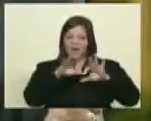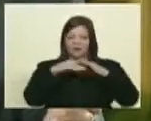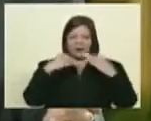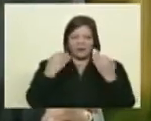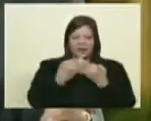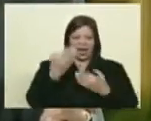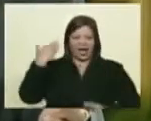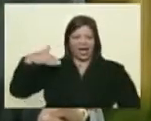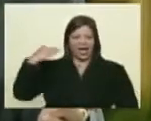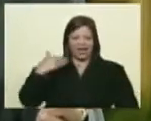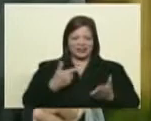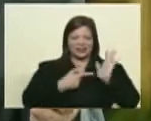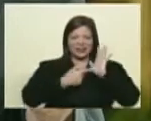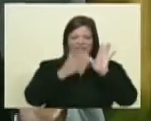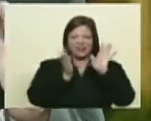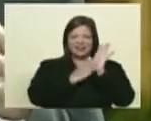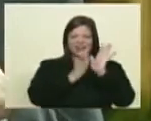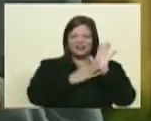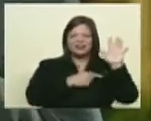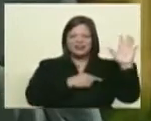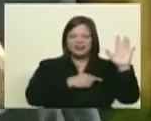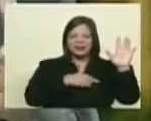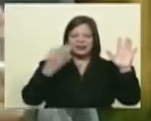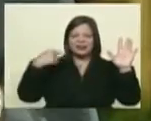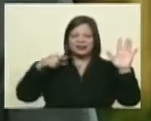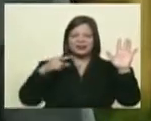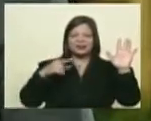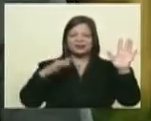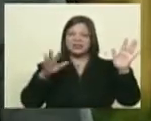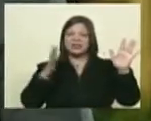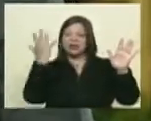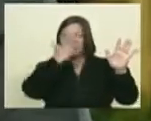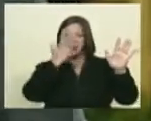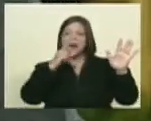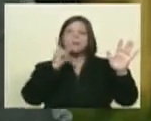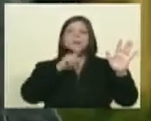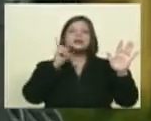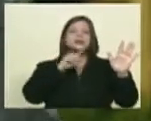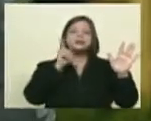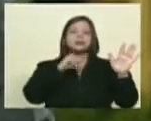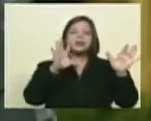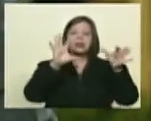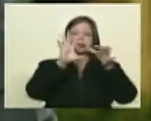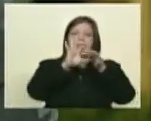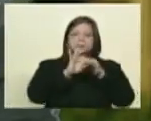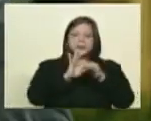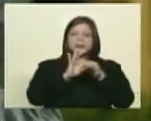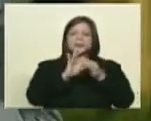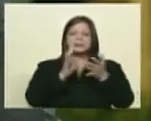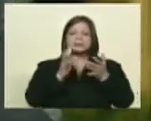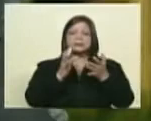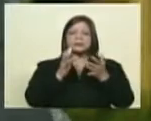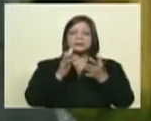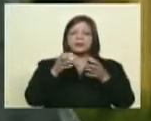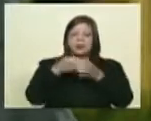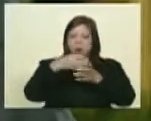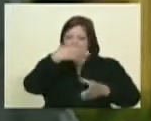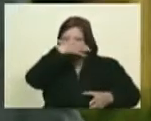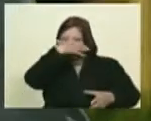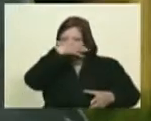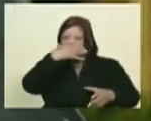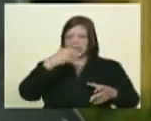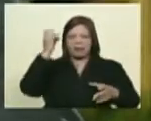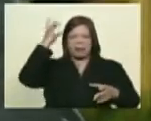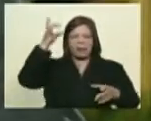cosas que se han publicado recientemente también sobre supuestas vinculaciones entre grupos terroristas